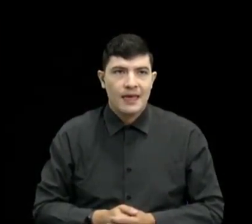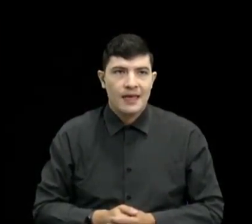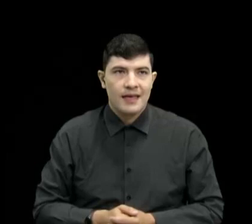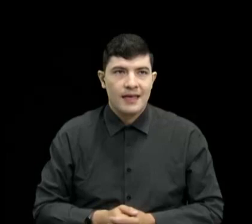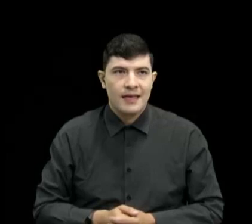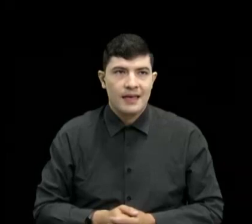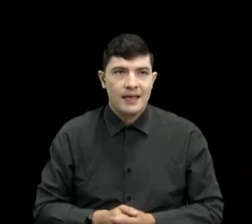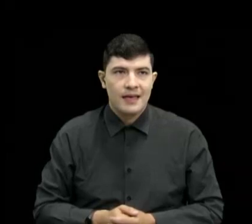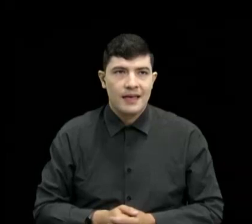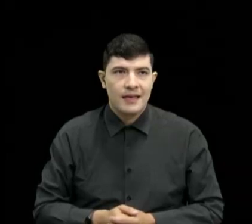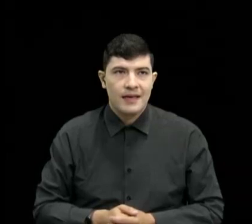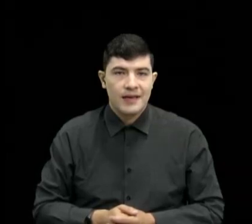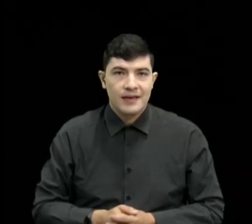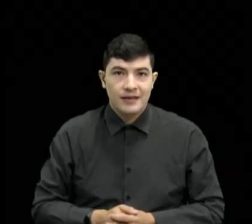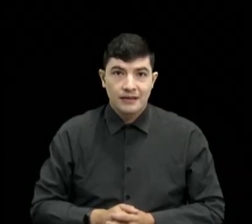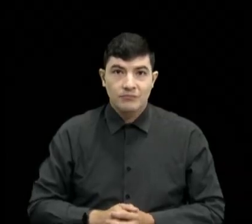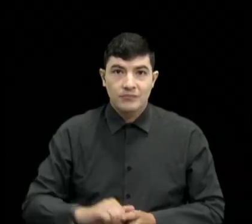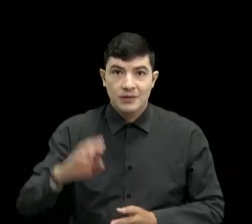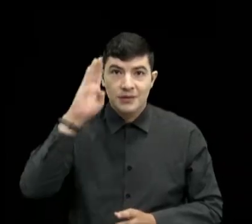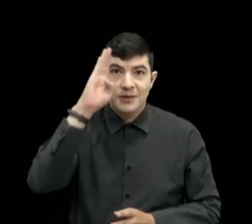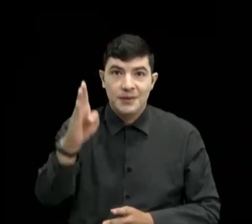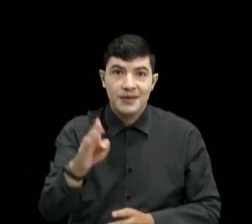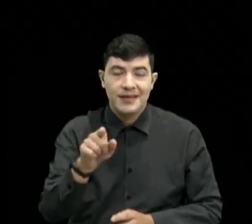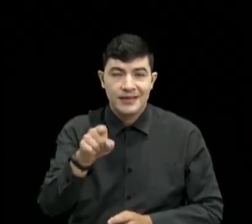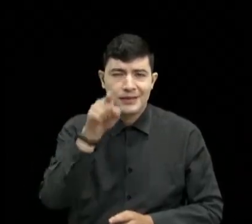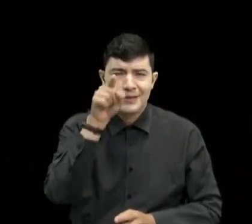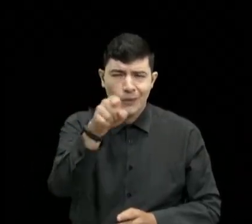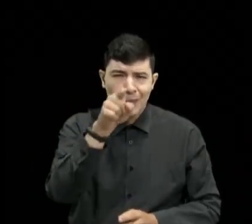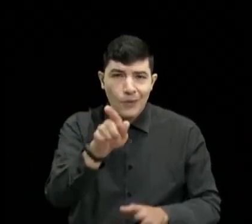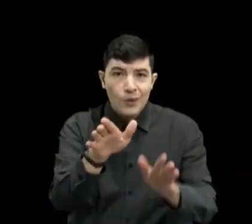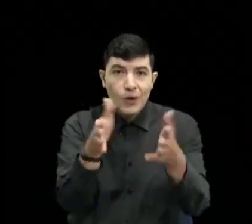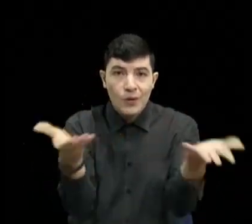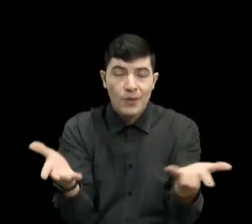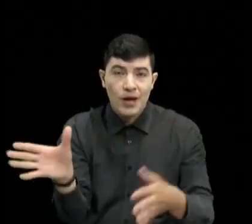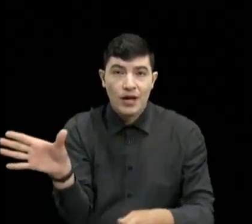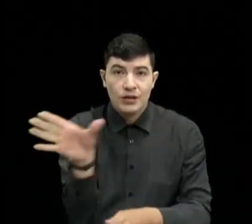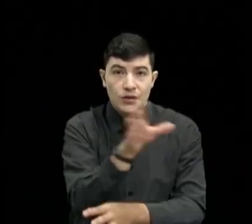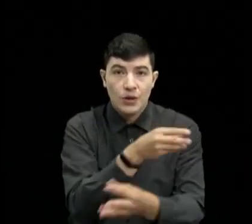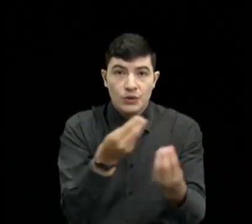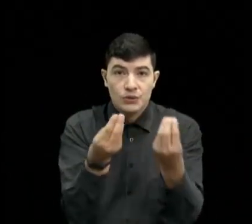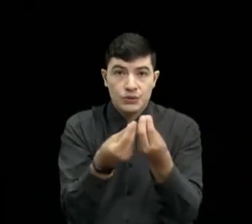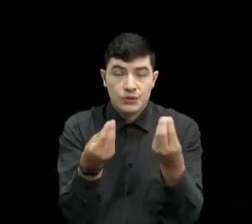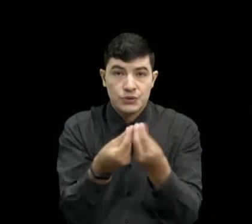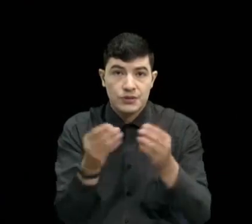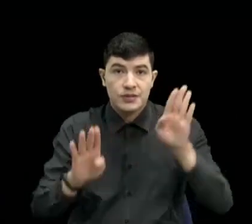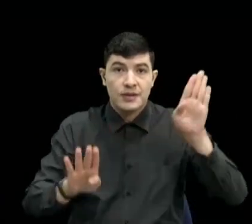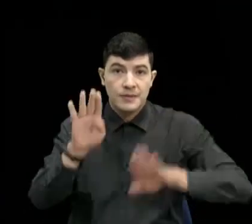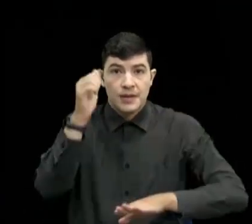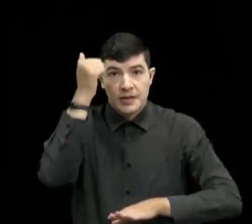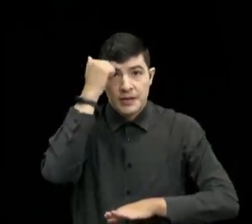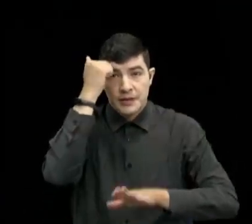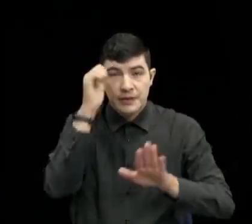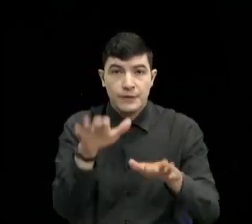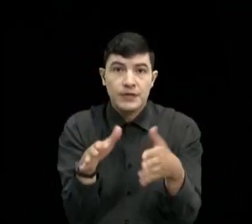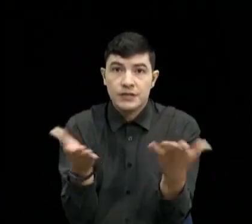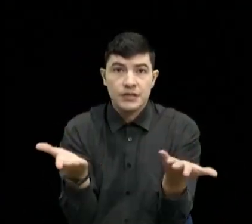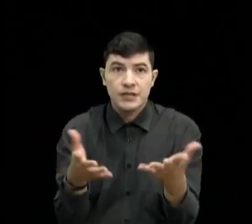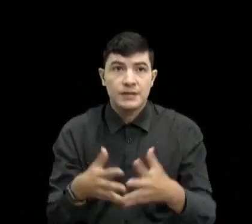¿Tú? ¿Cómo estás? A todos mis compañeritos de presente, profe, ¿cómo están?